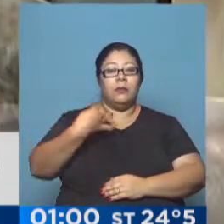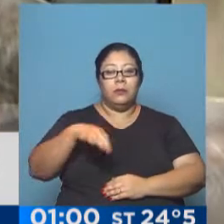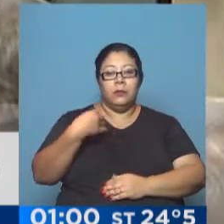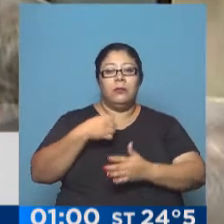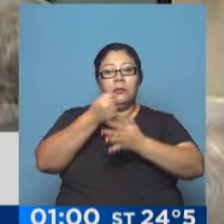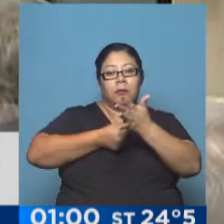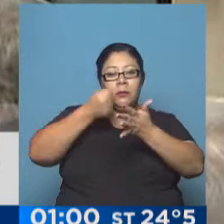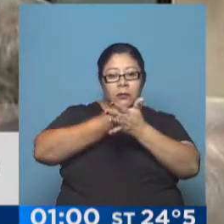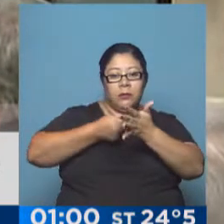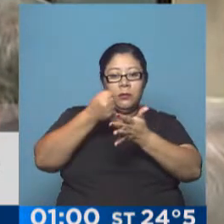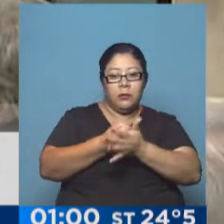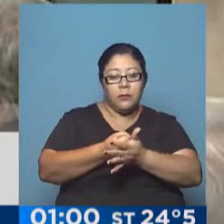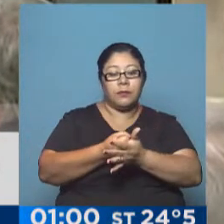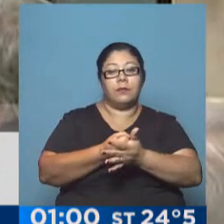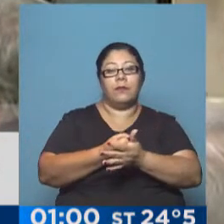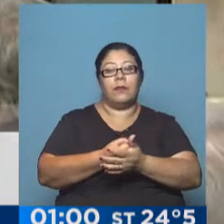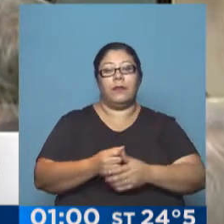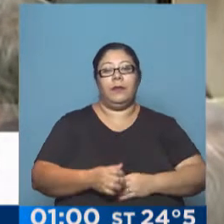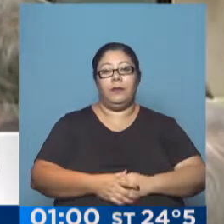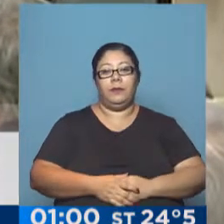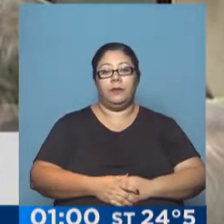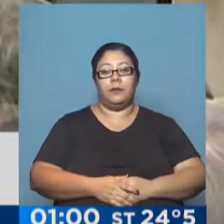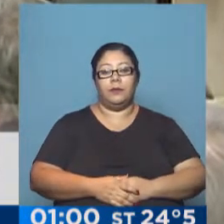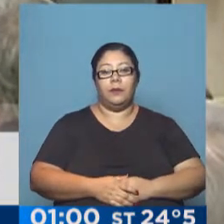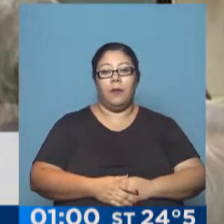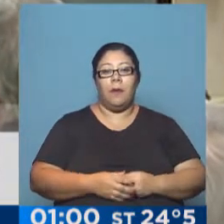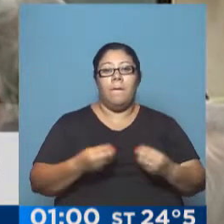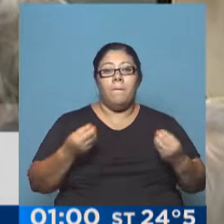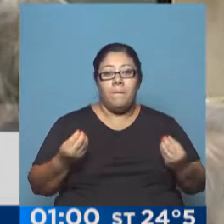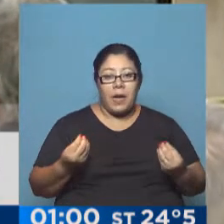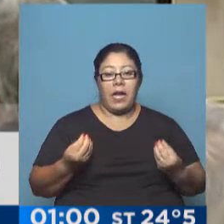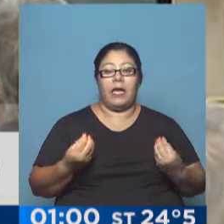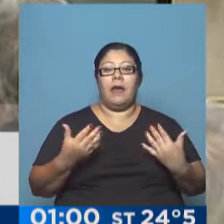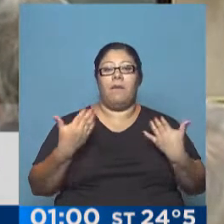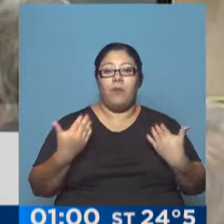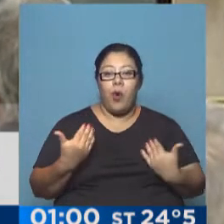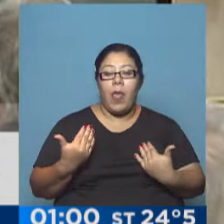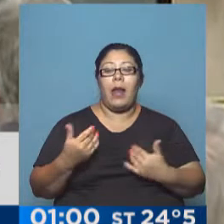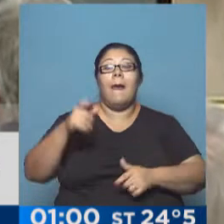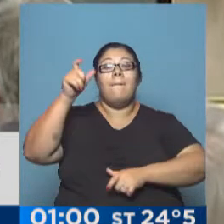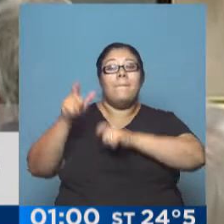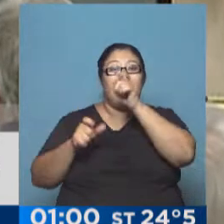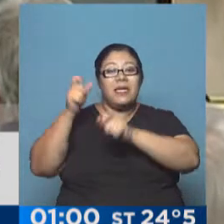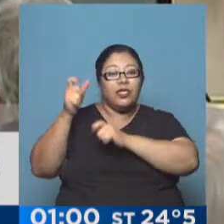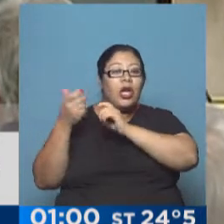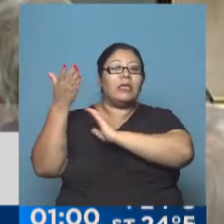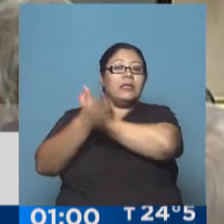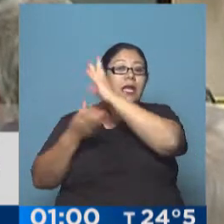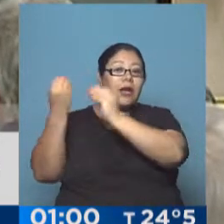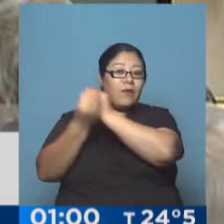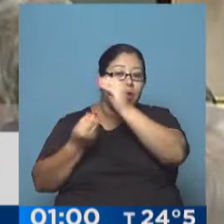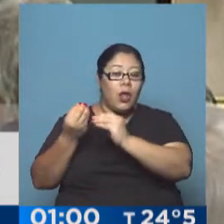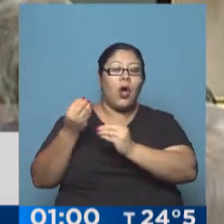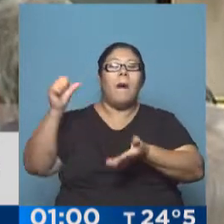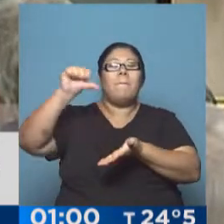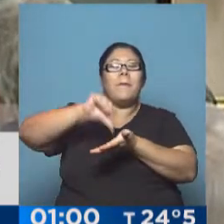ahí donde estemos para que puedan instalarse estos refugiados que están en Jordania,